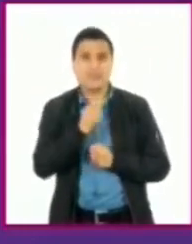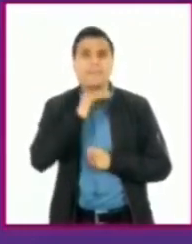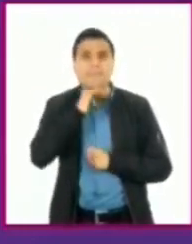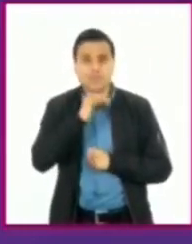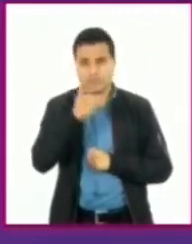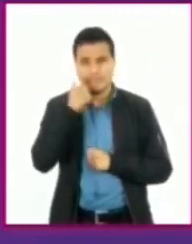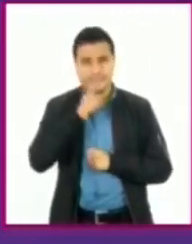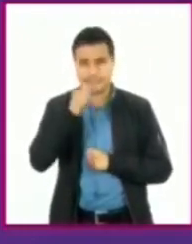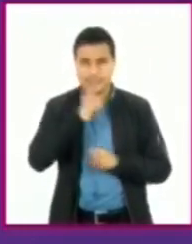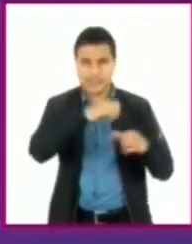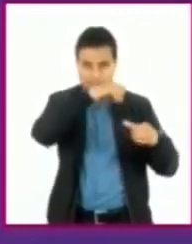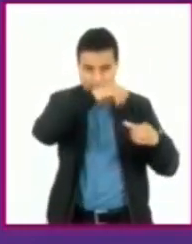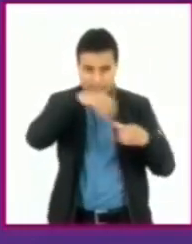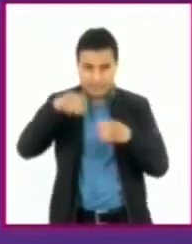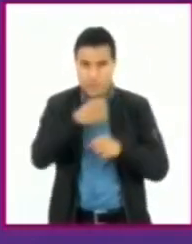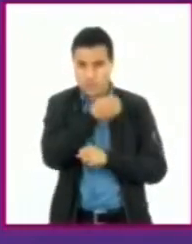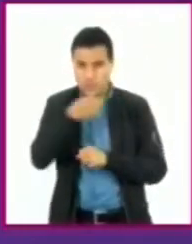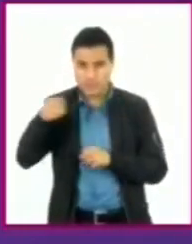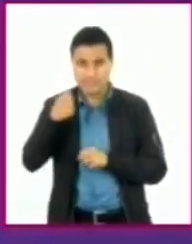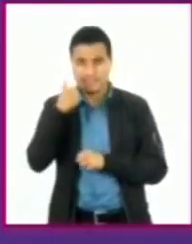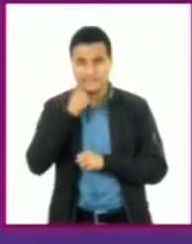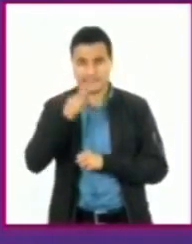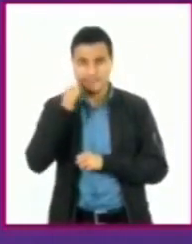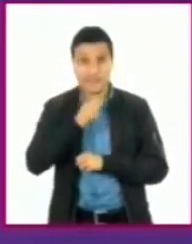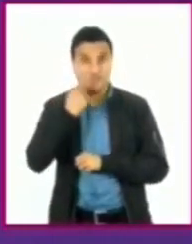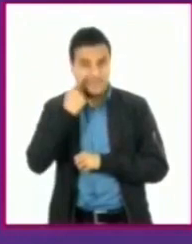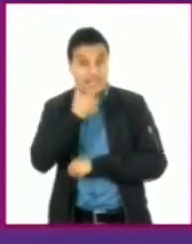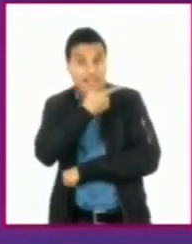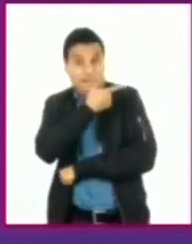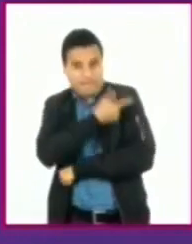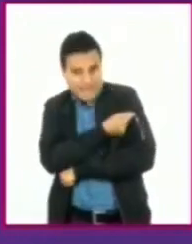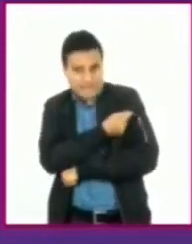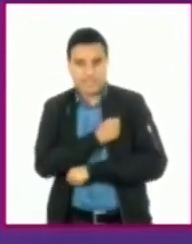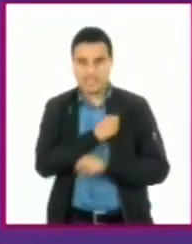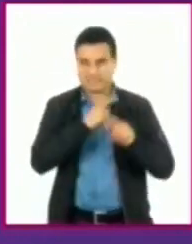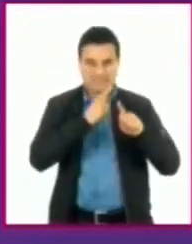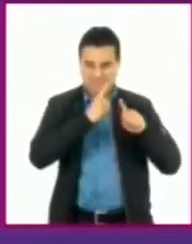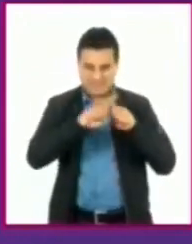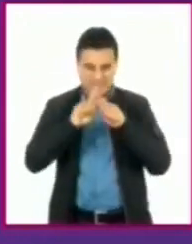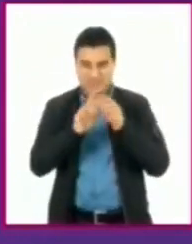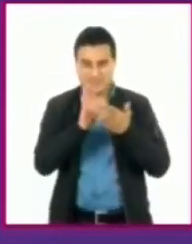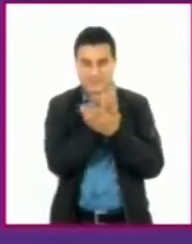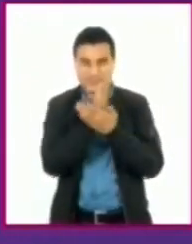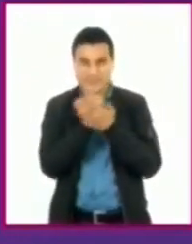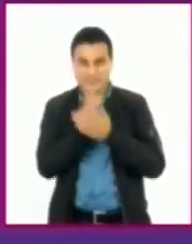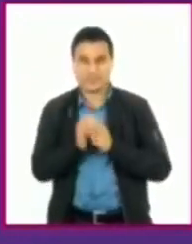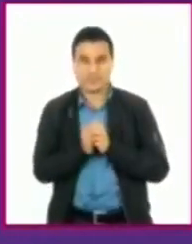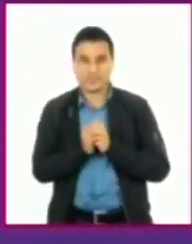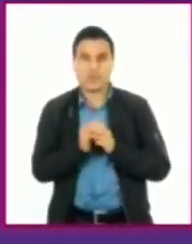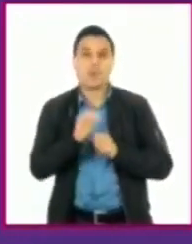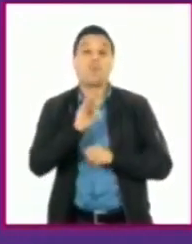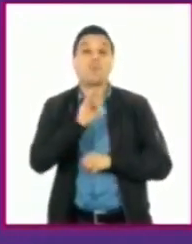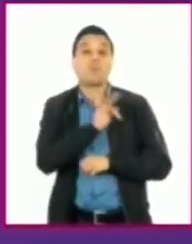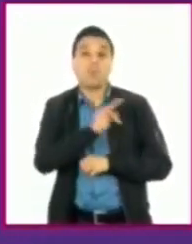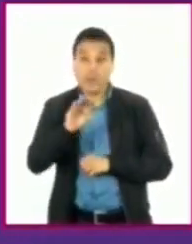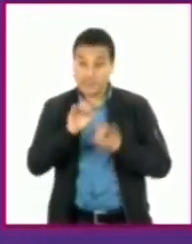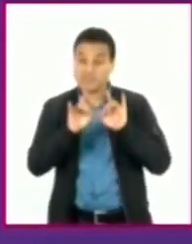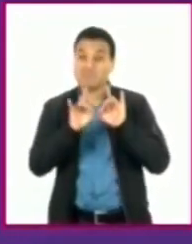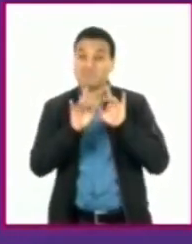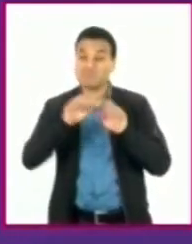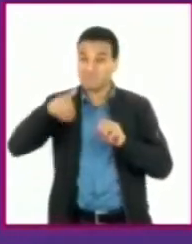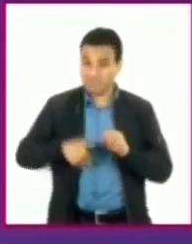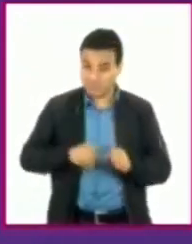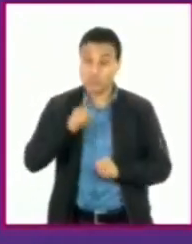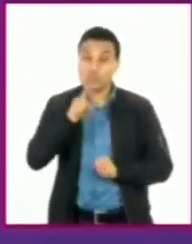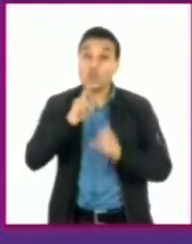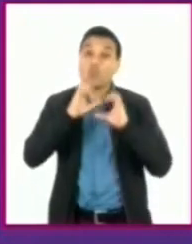indicados. ¿Ves? Las jeringas acá, las muestras por allá. Pero los accidentes están a la vuelta de la esquina. Es mejor que tú también seas